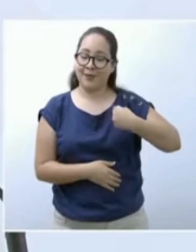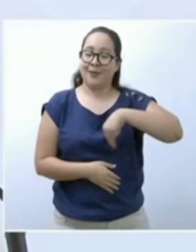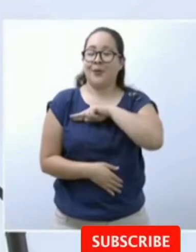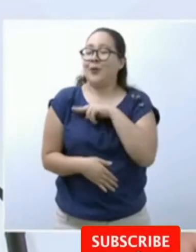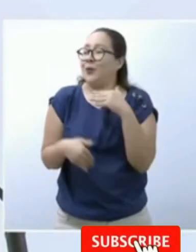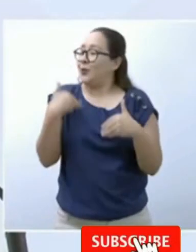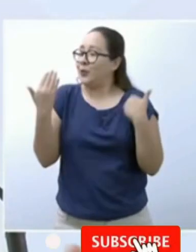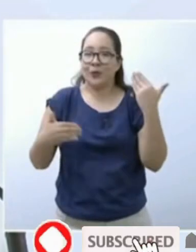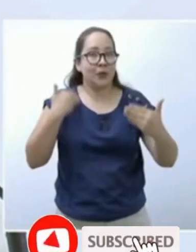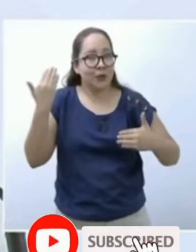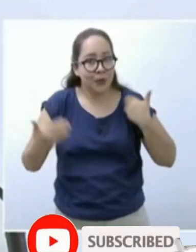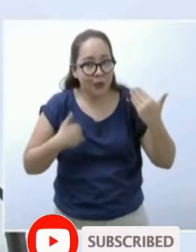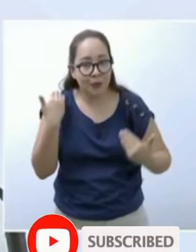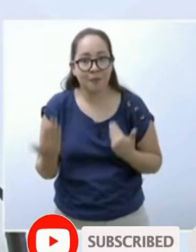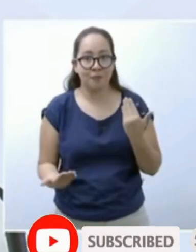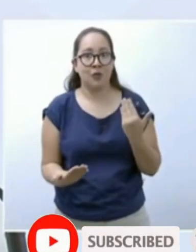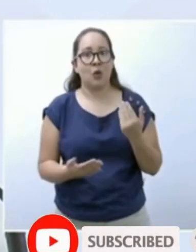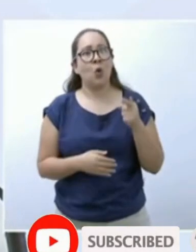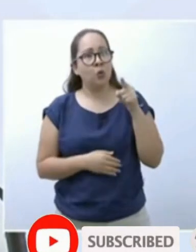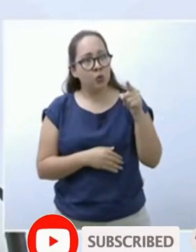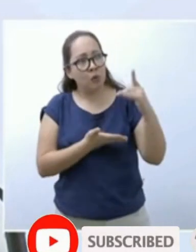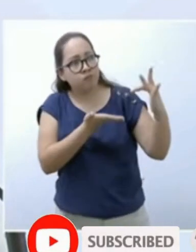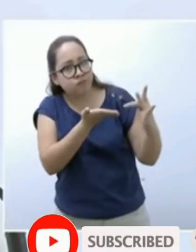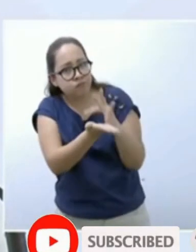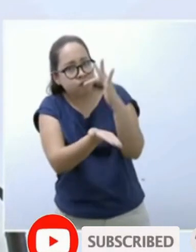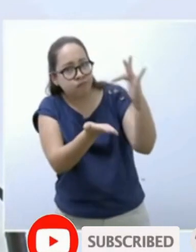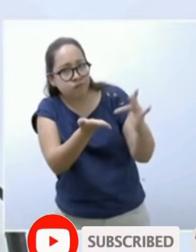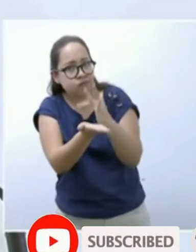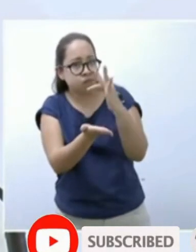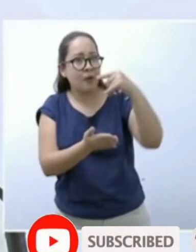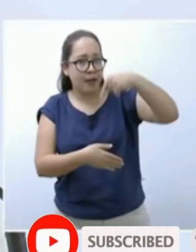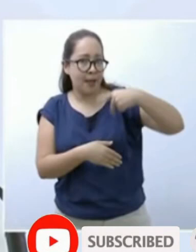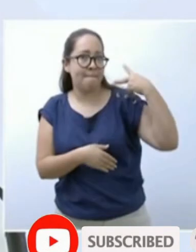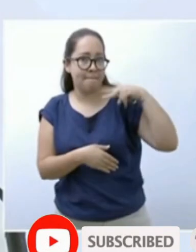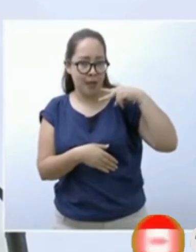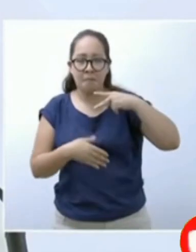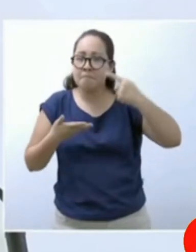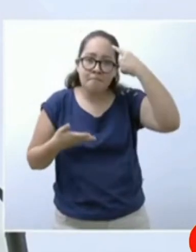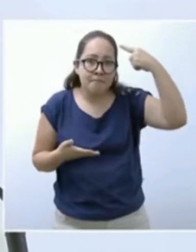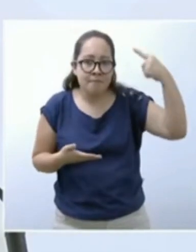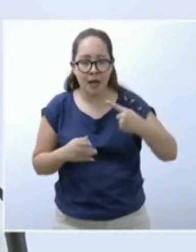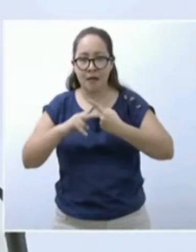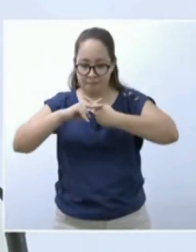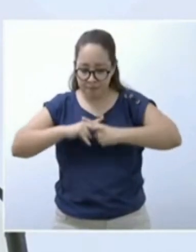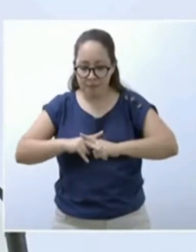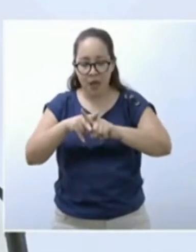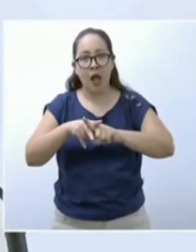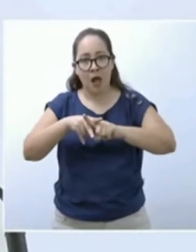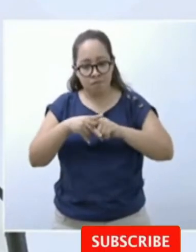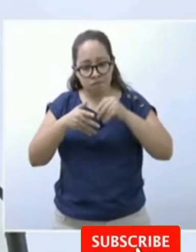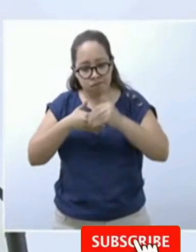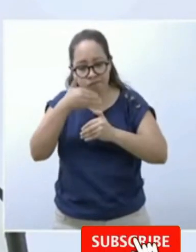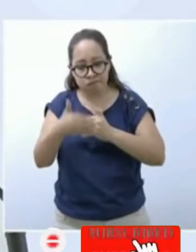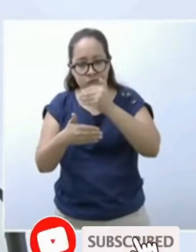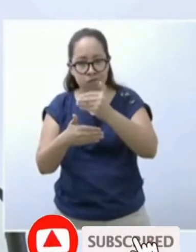que haya dado todo el apoyo a Veracruz para iniciar junto con la